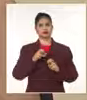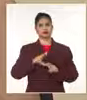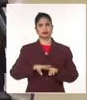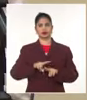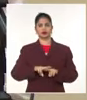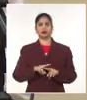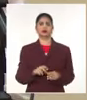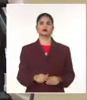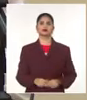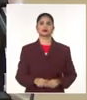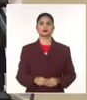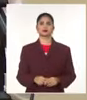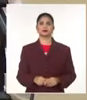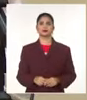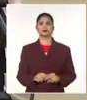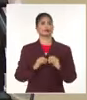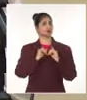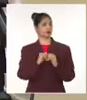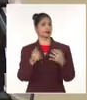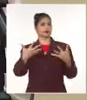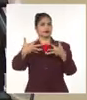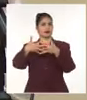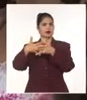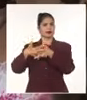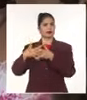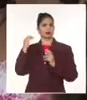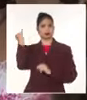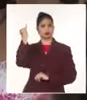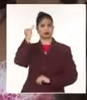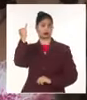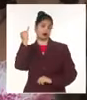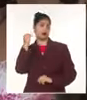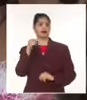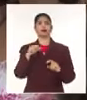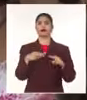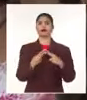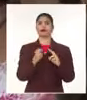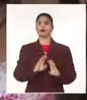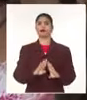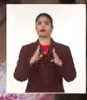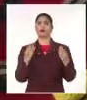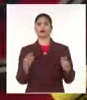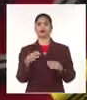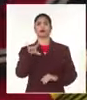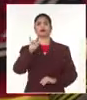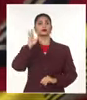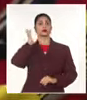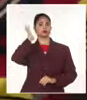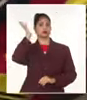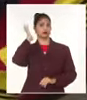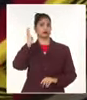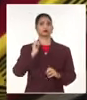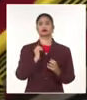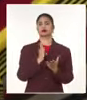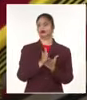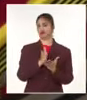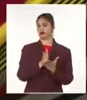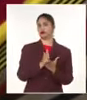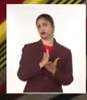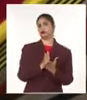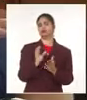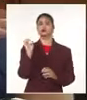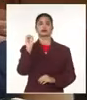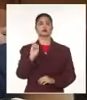en la complejidad de las relaciones internacionales actuales, se inauguró oficialmente la novena conferencia de estudios estratégicos con la